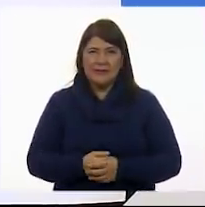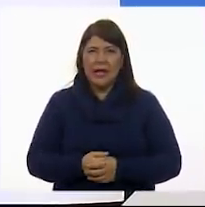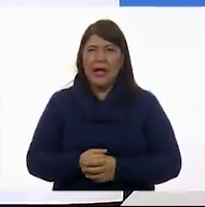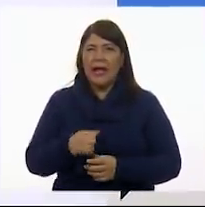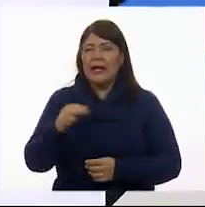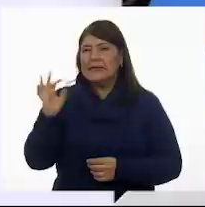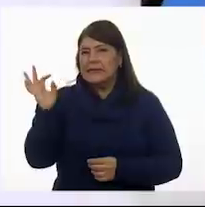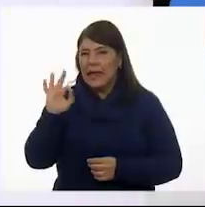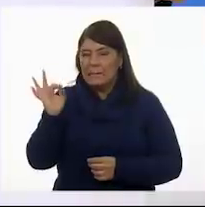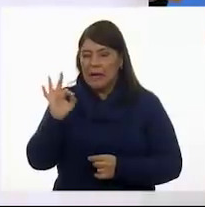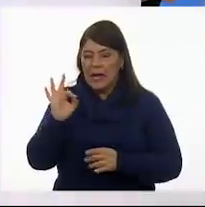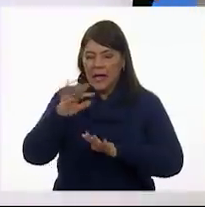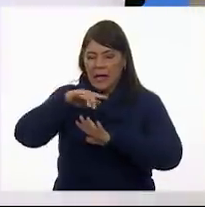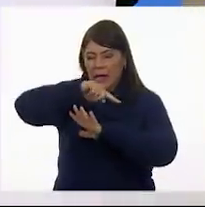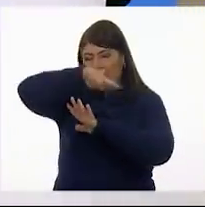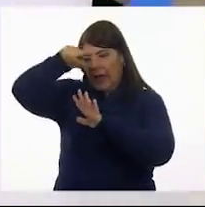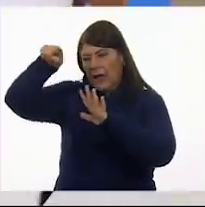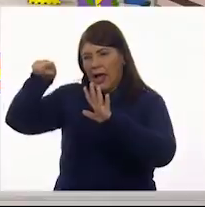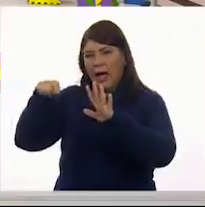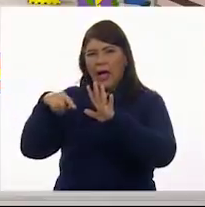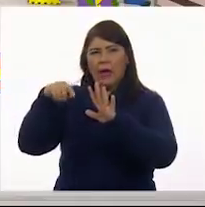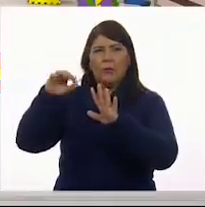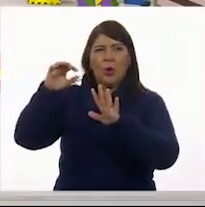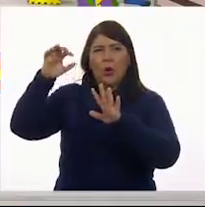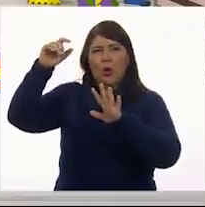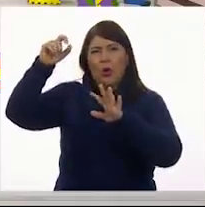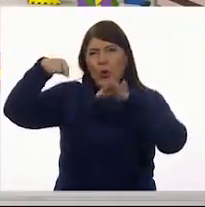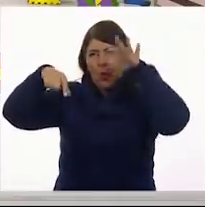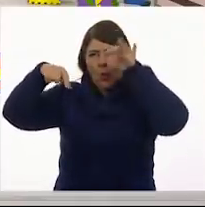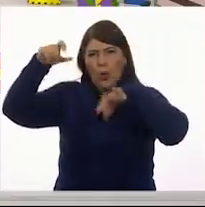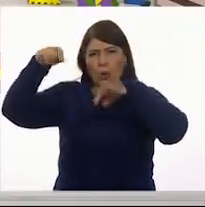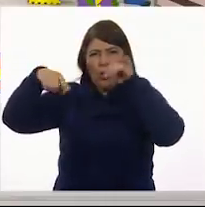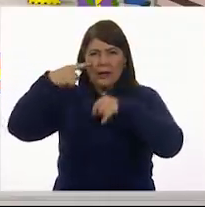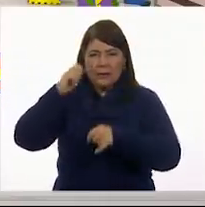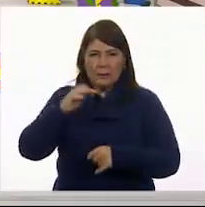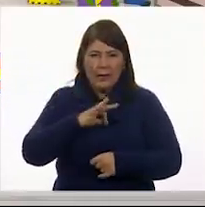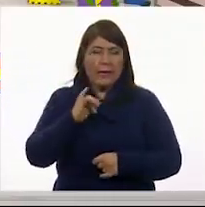unas gotas? Me parece bien. Para representar vida podría ser.